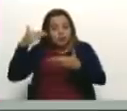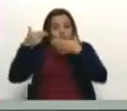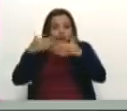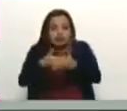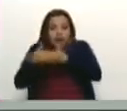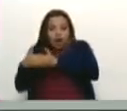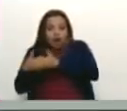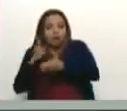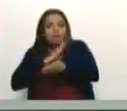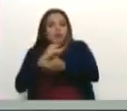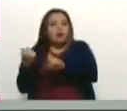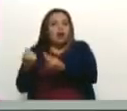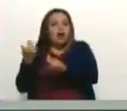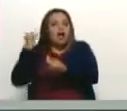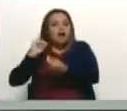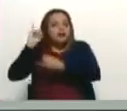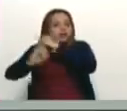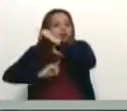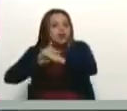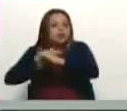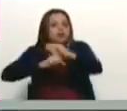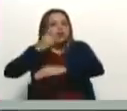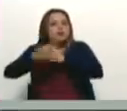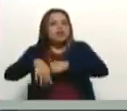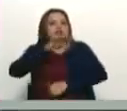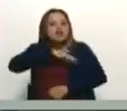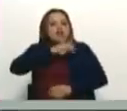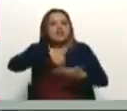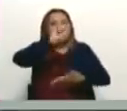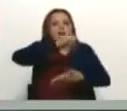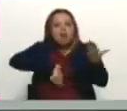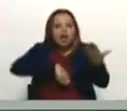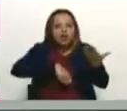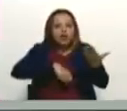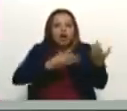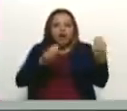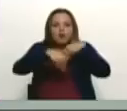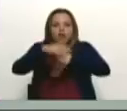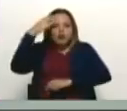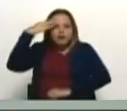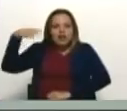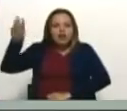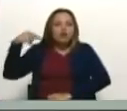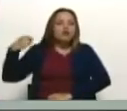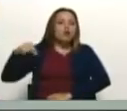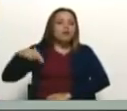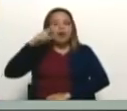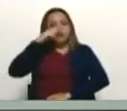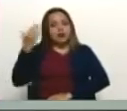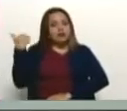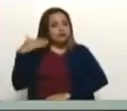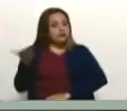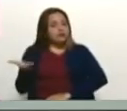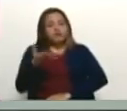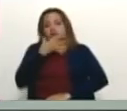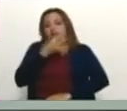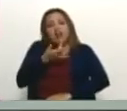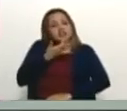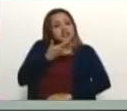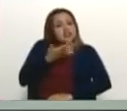tenemos en el exterior para el plan social firmado en México en noviembre. sencillito como es,